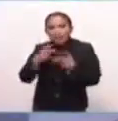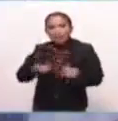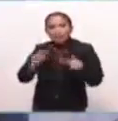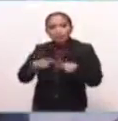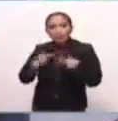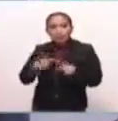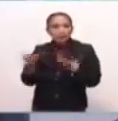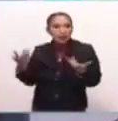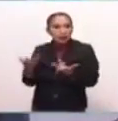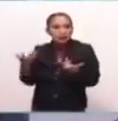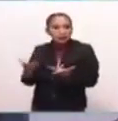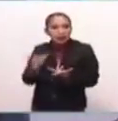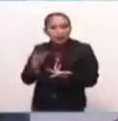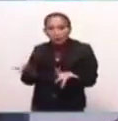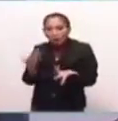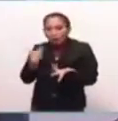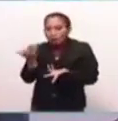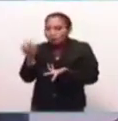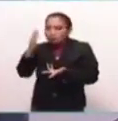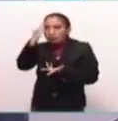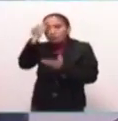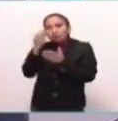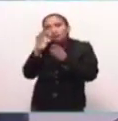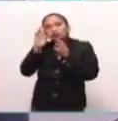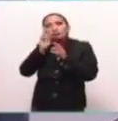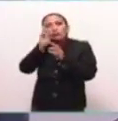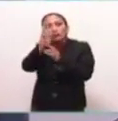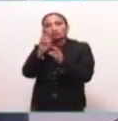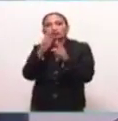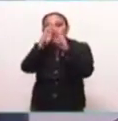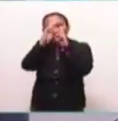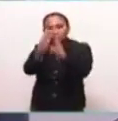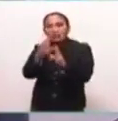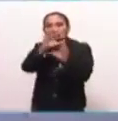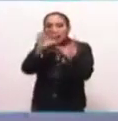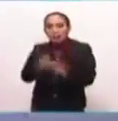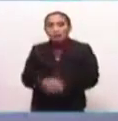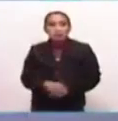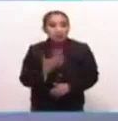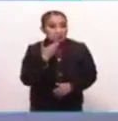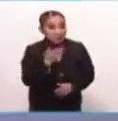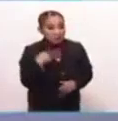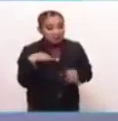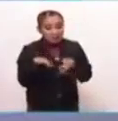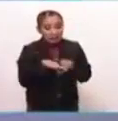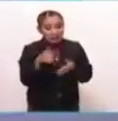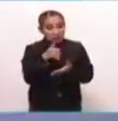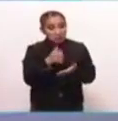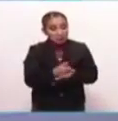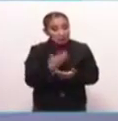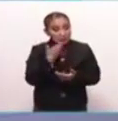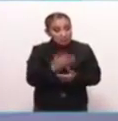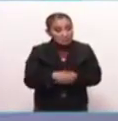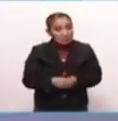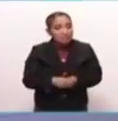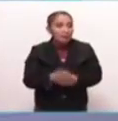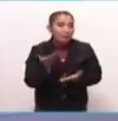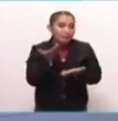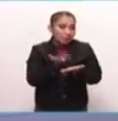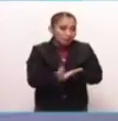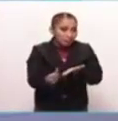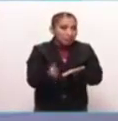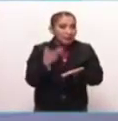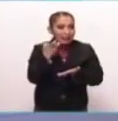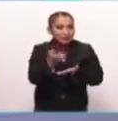hace rituales al Cerro de la Estrella. Claro. Qué maravilla, y que además esté tan cerca de la ciudad, y que, bueno, además,